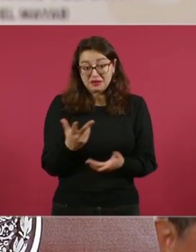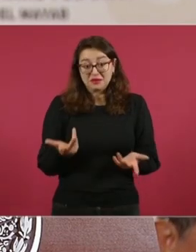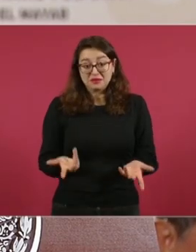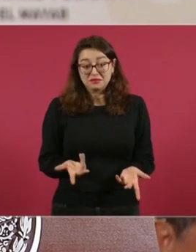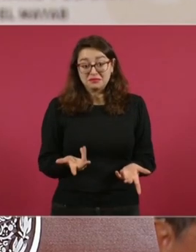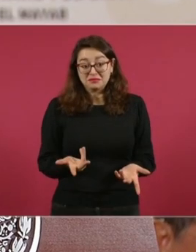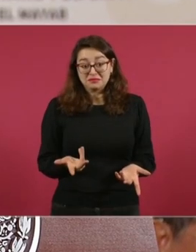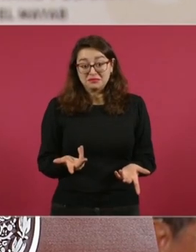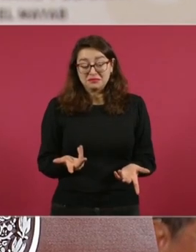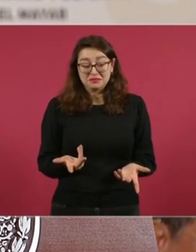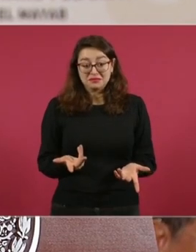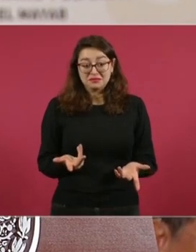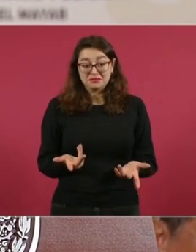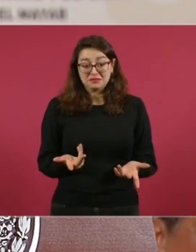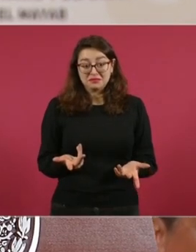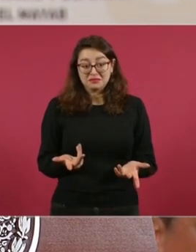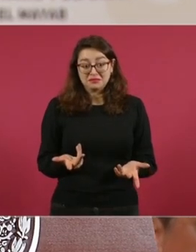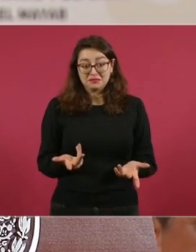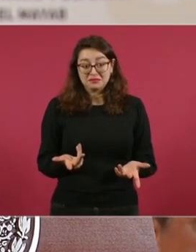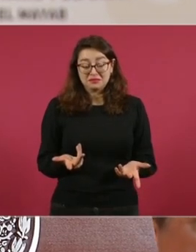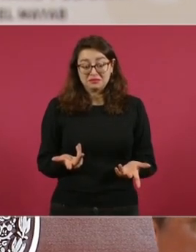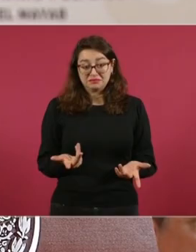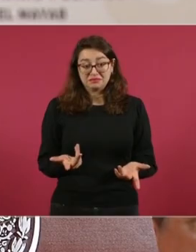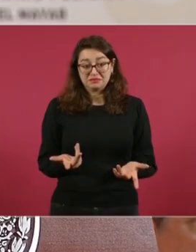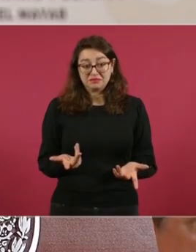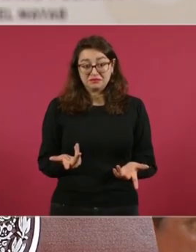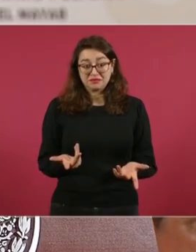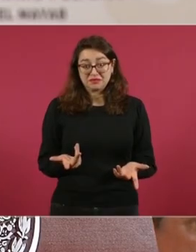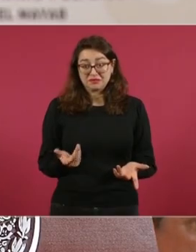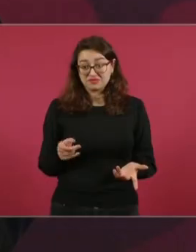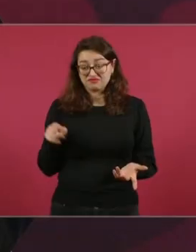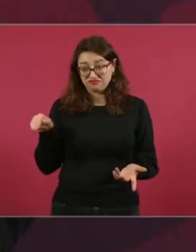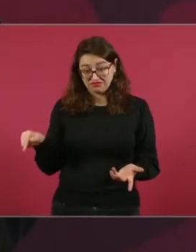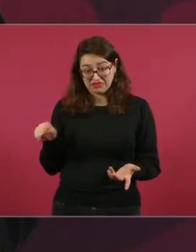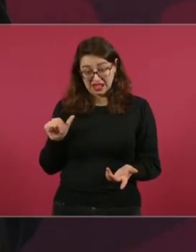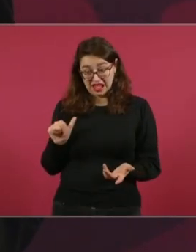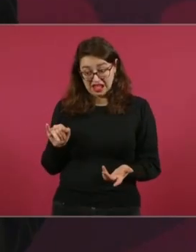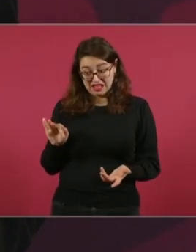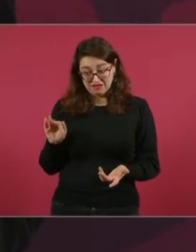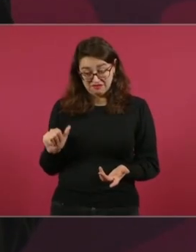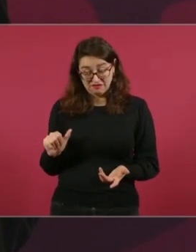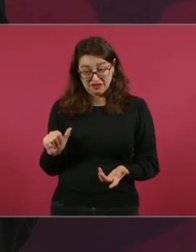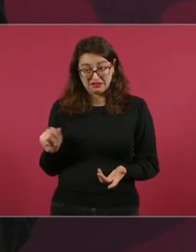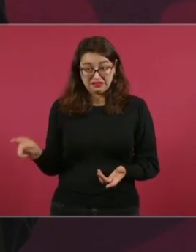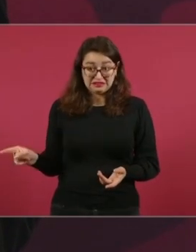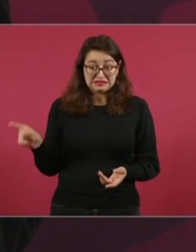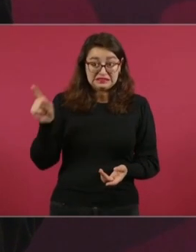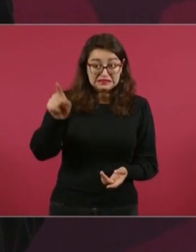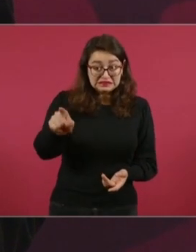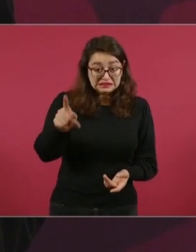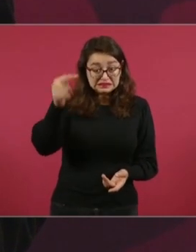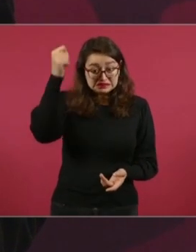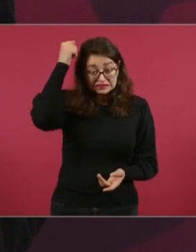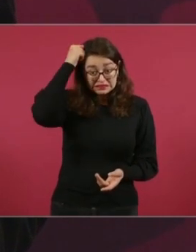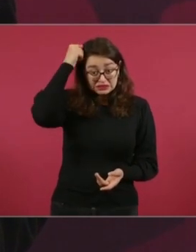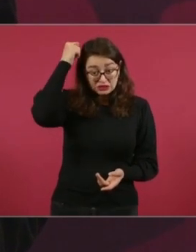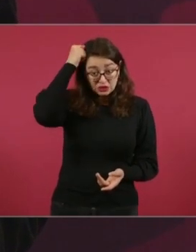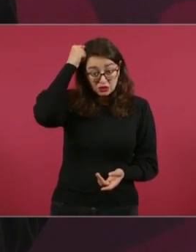que donde pretendían construir el aeropuerto de Texcoco,